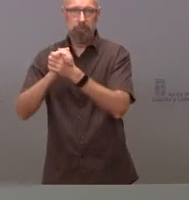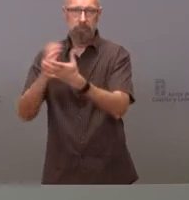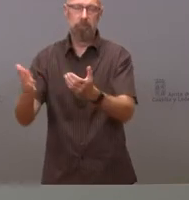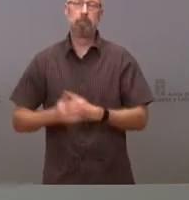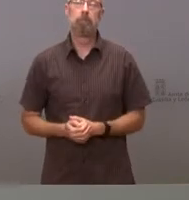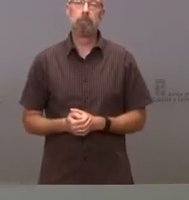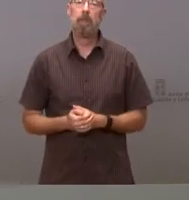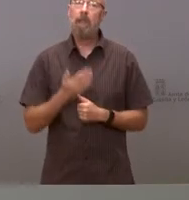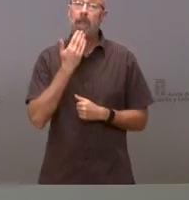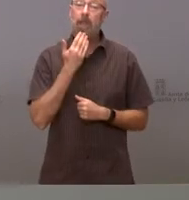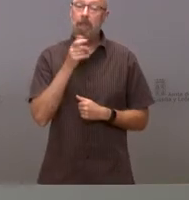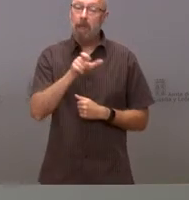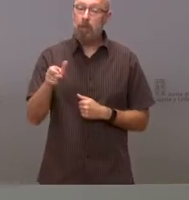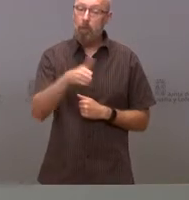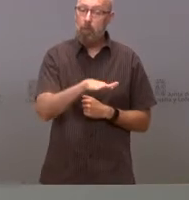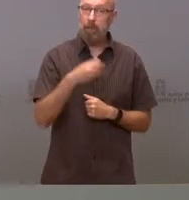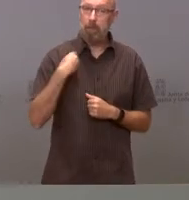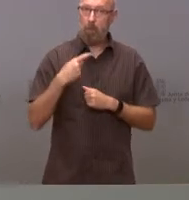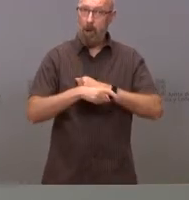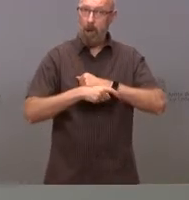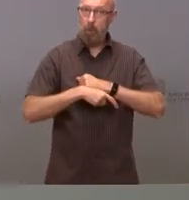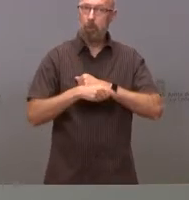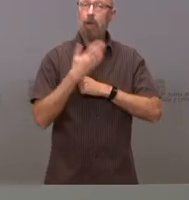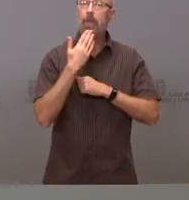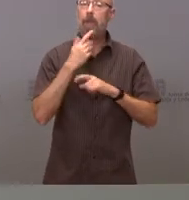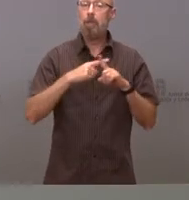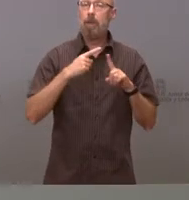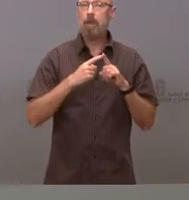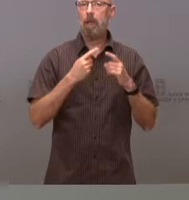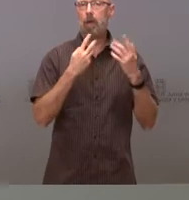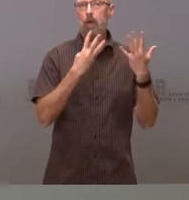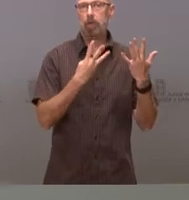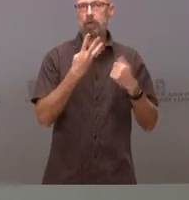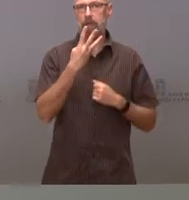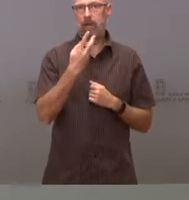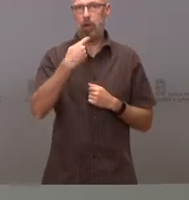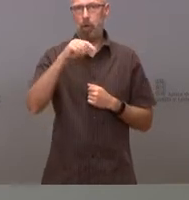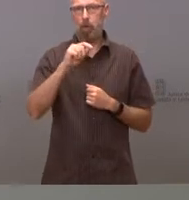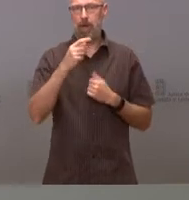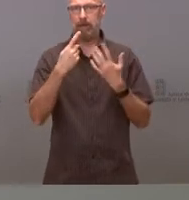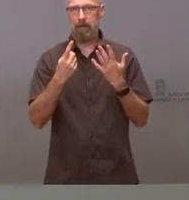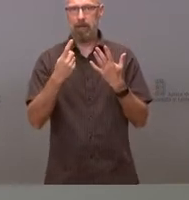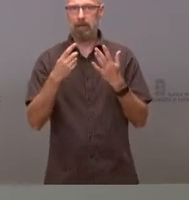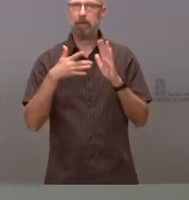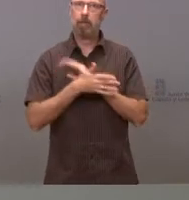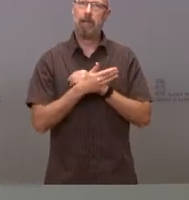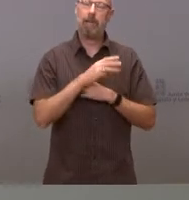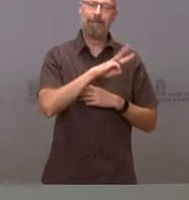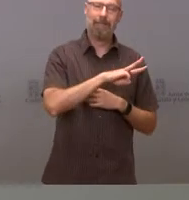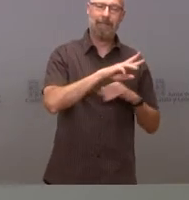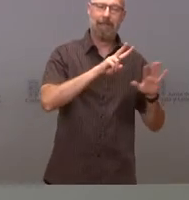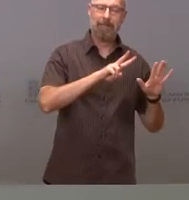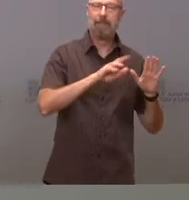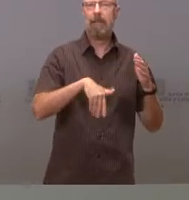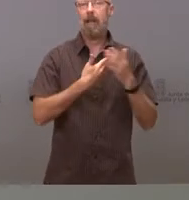fallecidas en este mes de agosto se sitúa en 83,6, con un rango entre 37 años